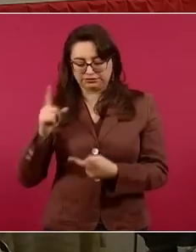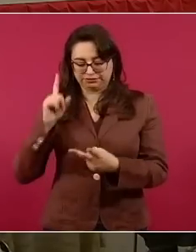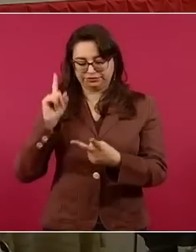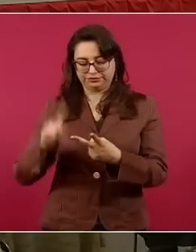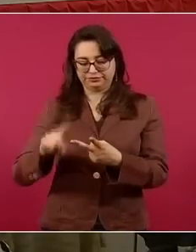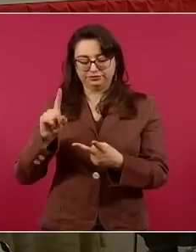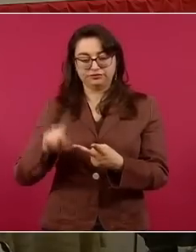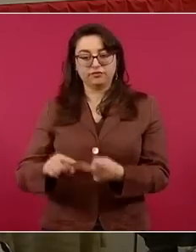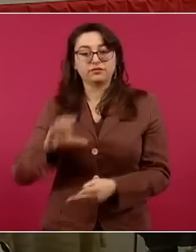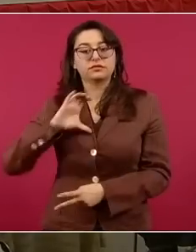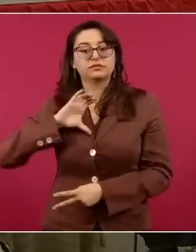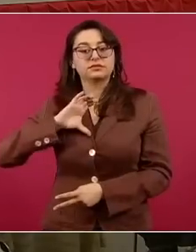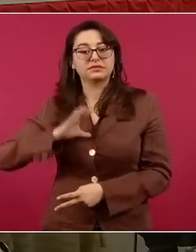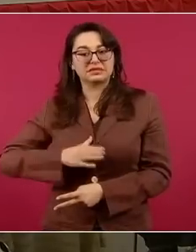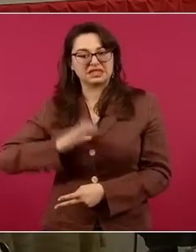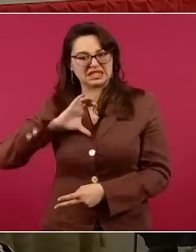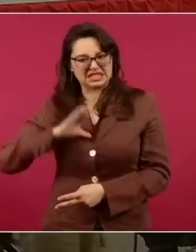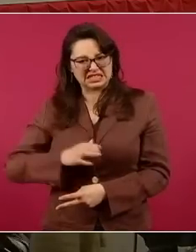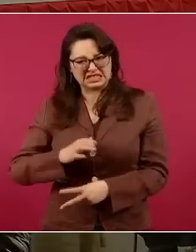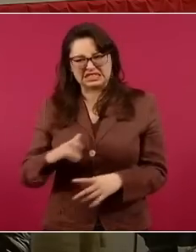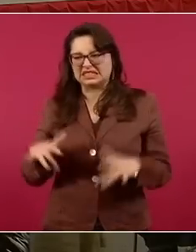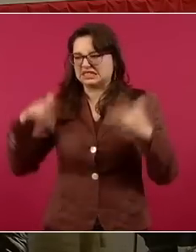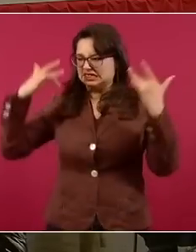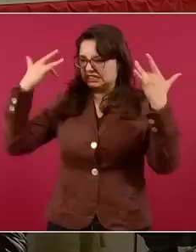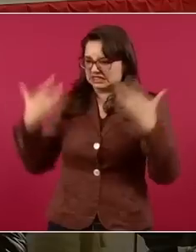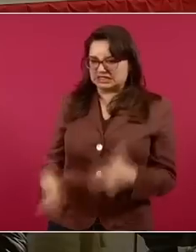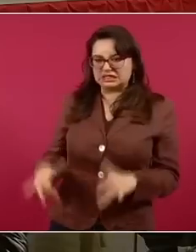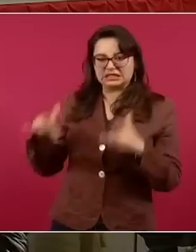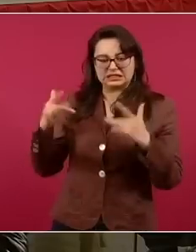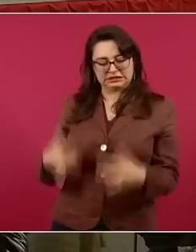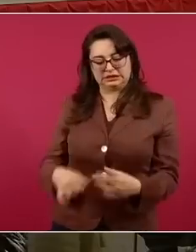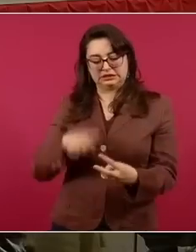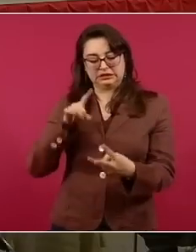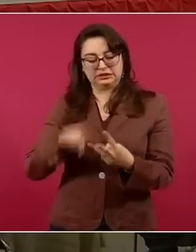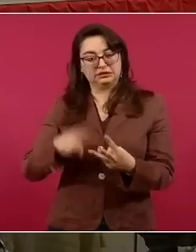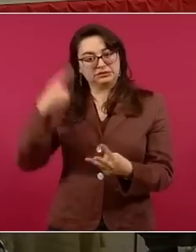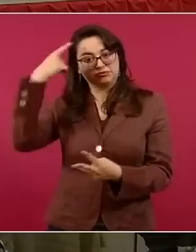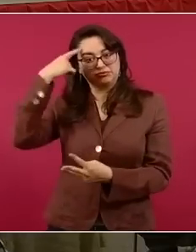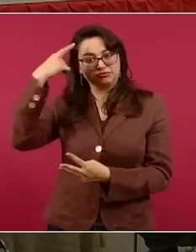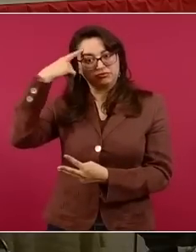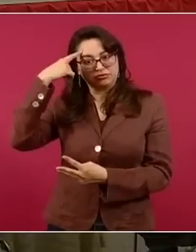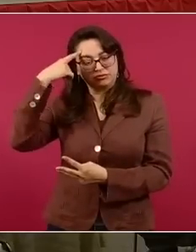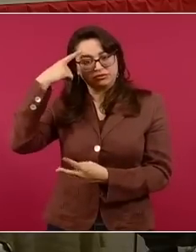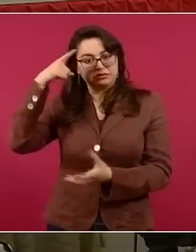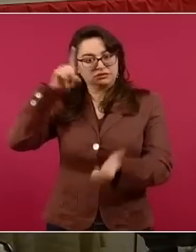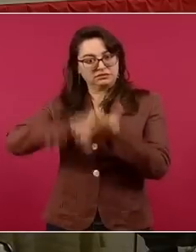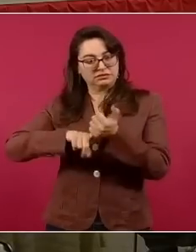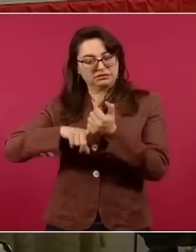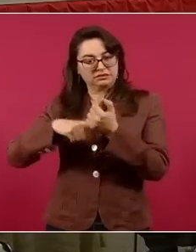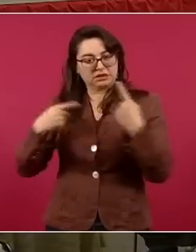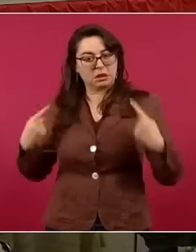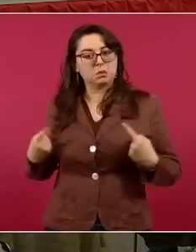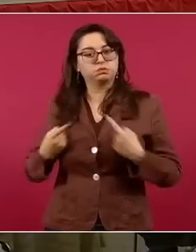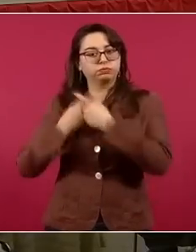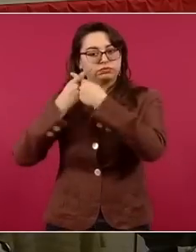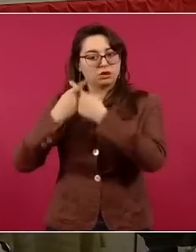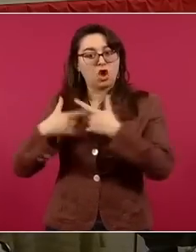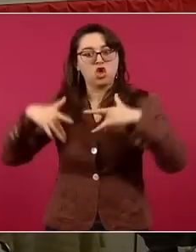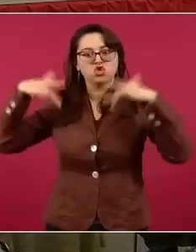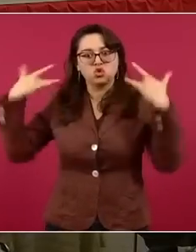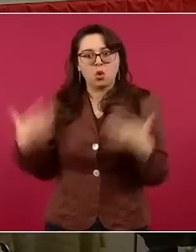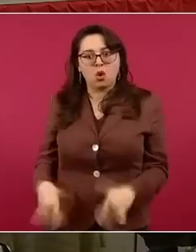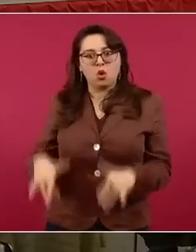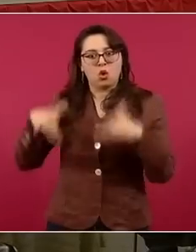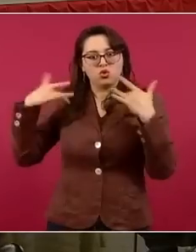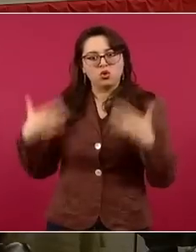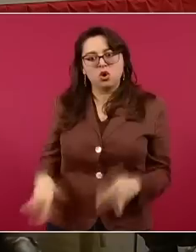el cáncer con metástasis o diversas enfermedades neurológicas que pueden causar un dolor difícilmente tratable con otras